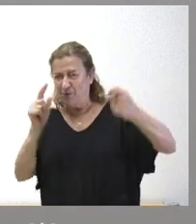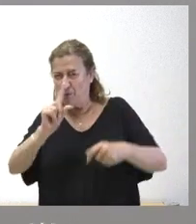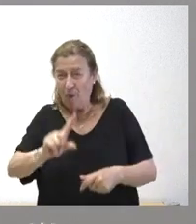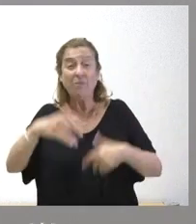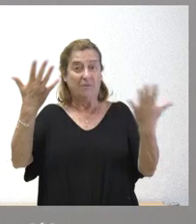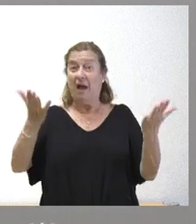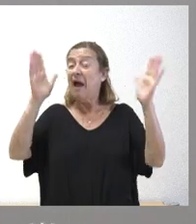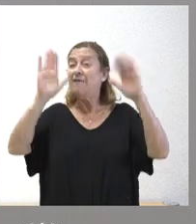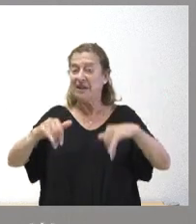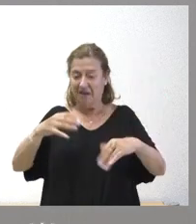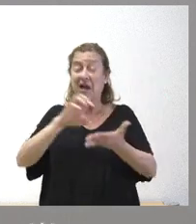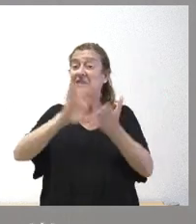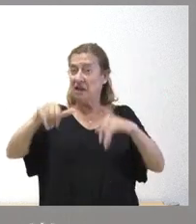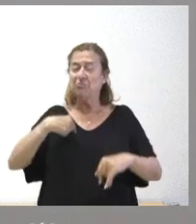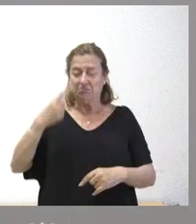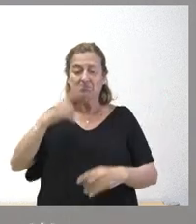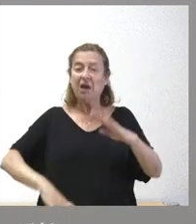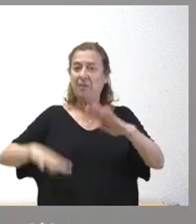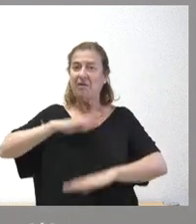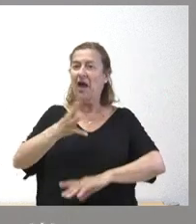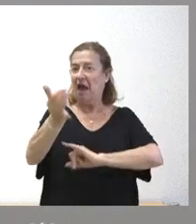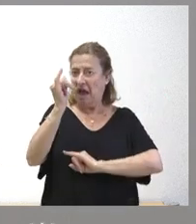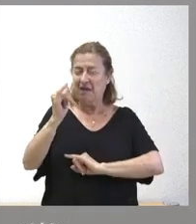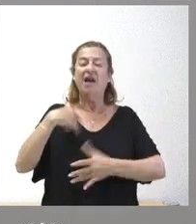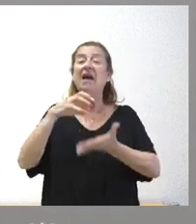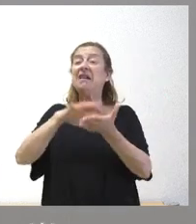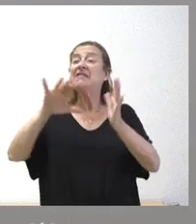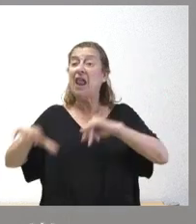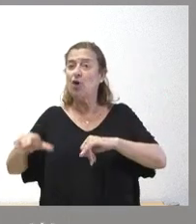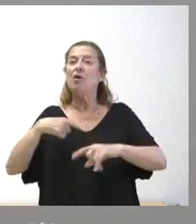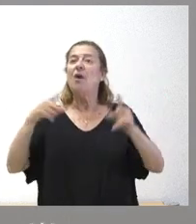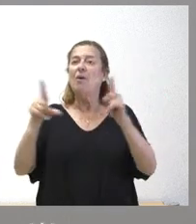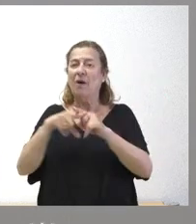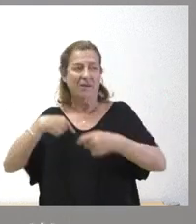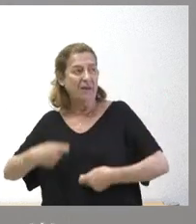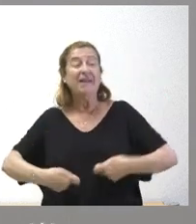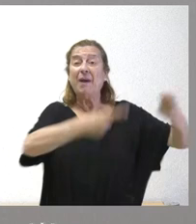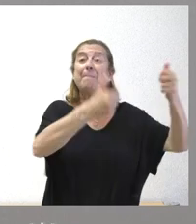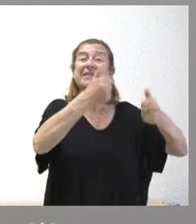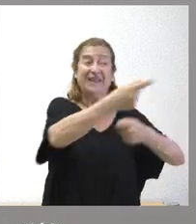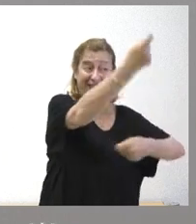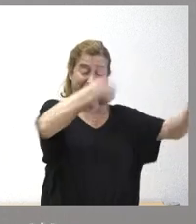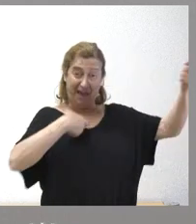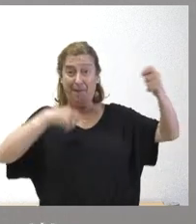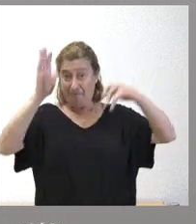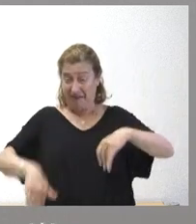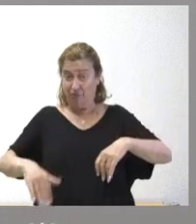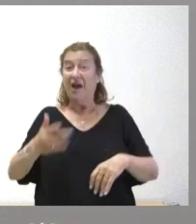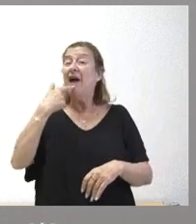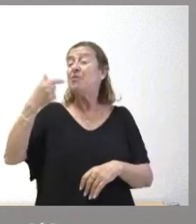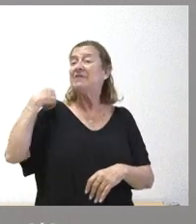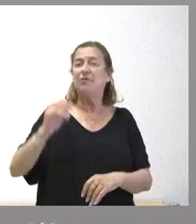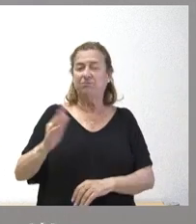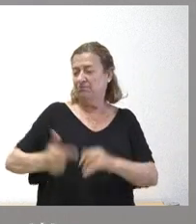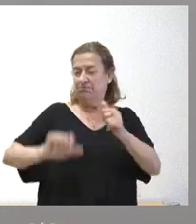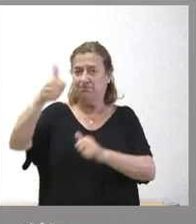demostrado que sí éramos capaces. Castilla y es una comunidad que exporta mucho más de lo que importa, que el año pasado fue líder en exportaciones y que allí donde